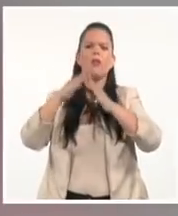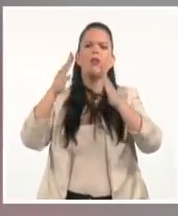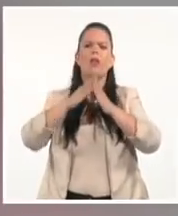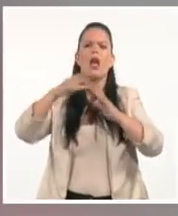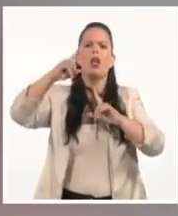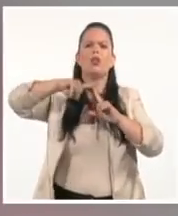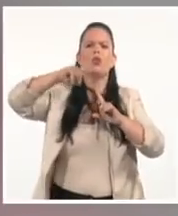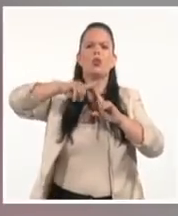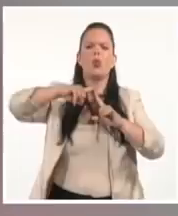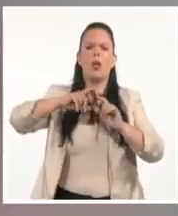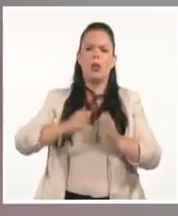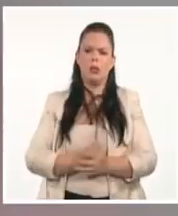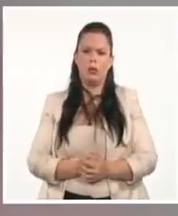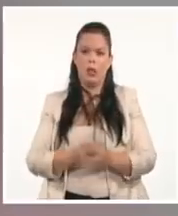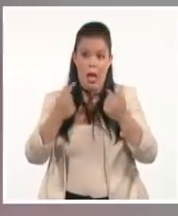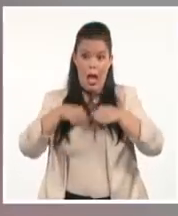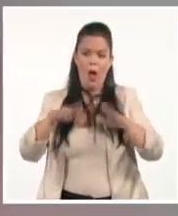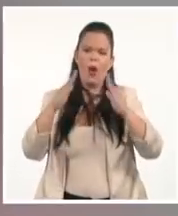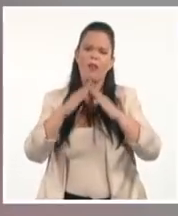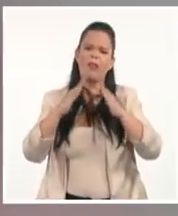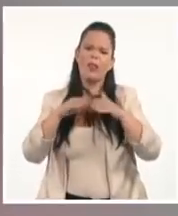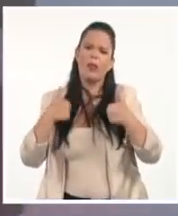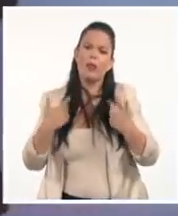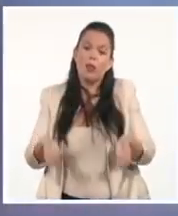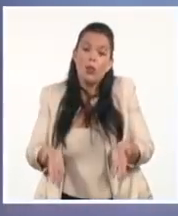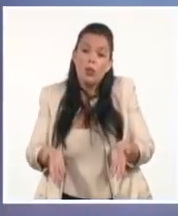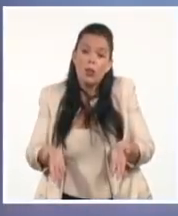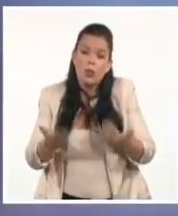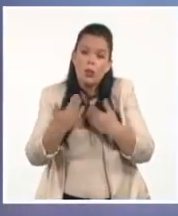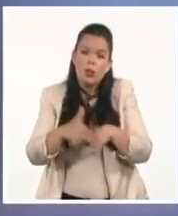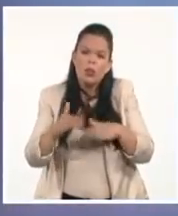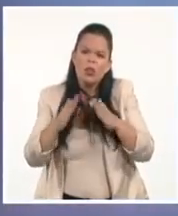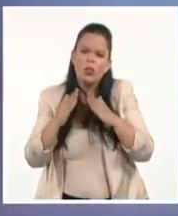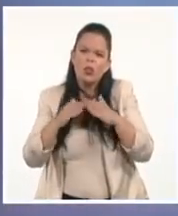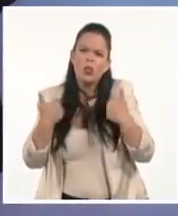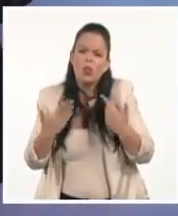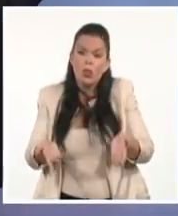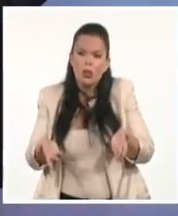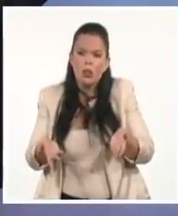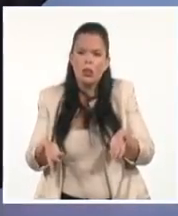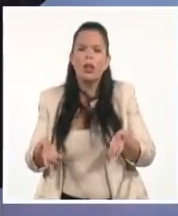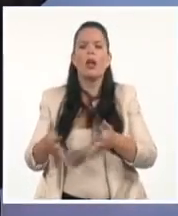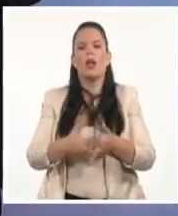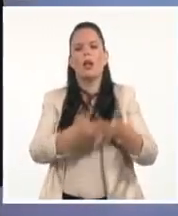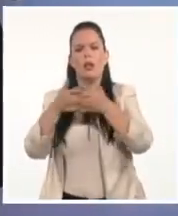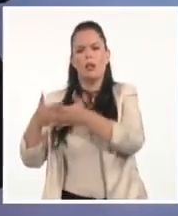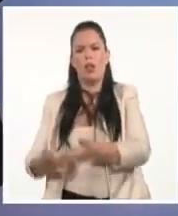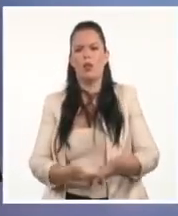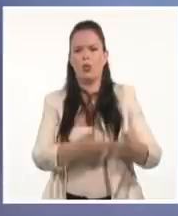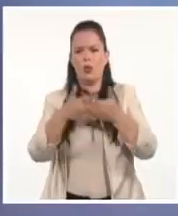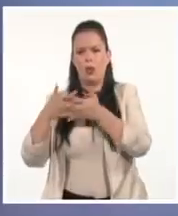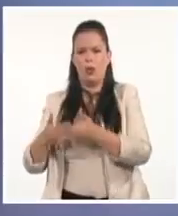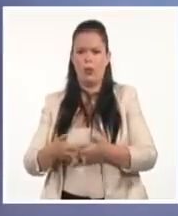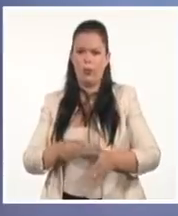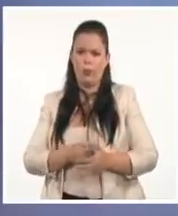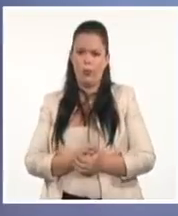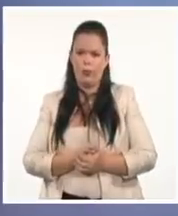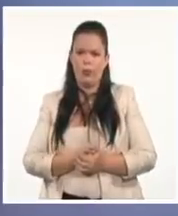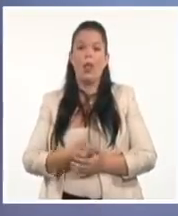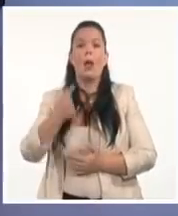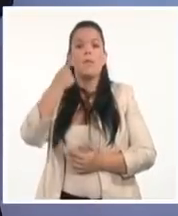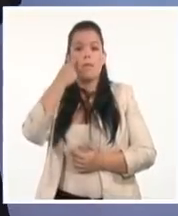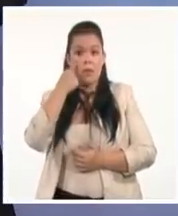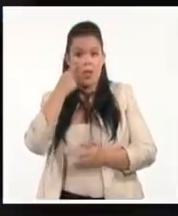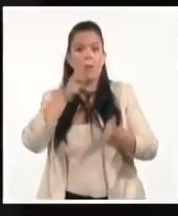tunera que reside en los Estados Unidos. Lo hacía Legañóa. Vamos a leer nuevamente conmigo el mensaje que esta persona